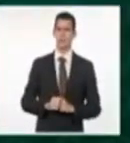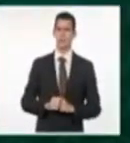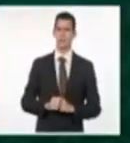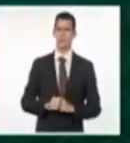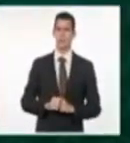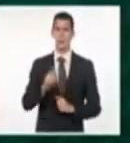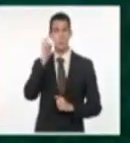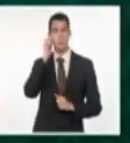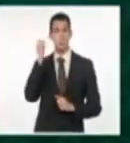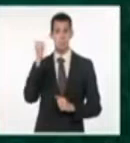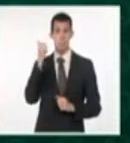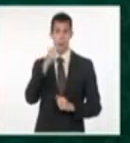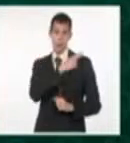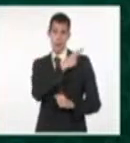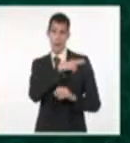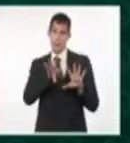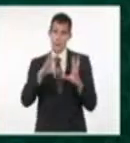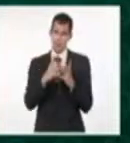contenta.